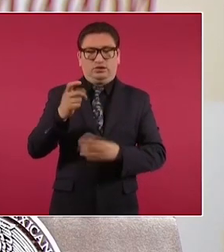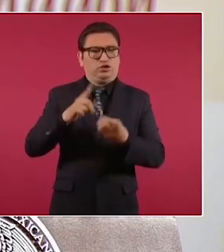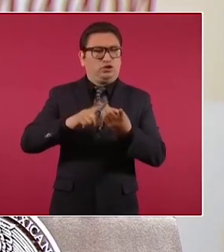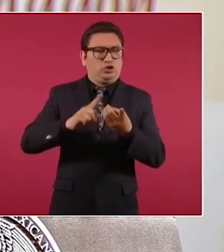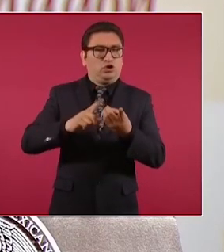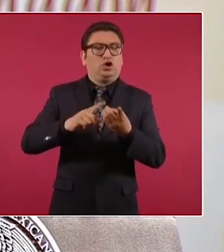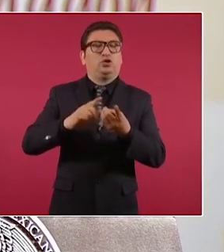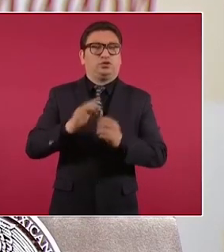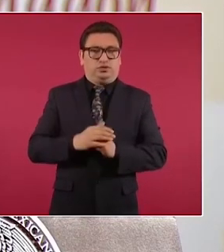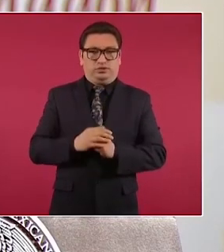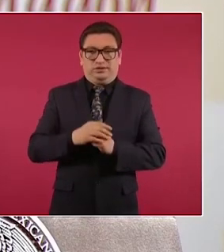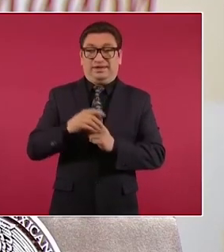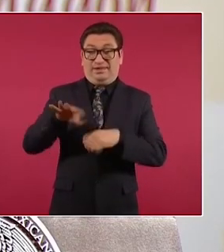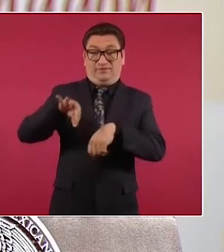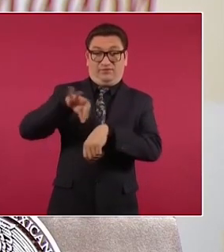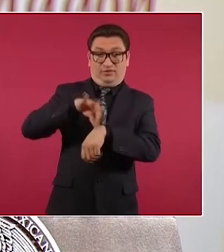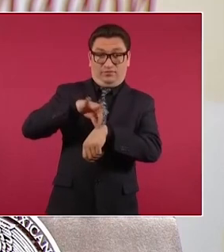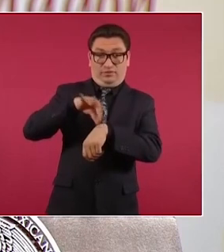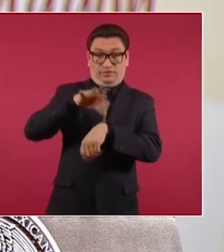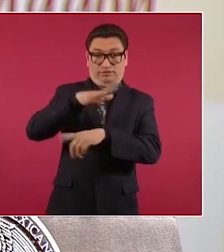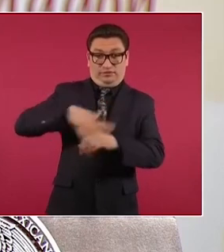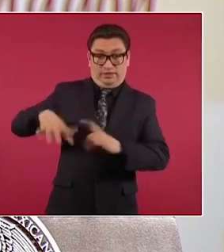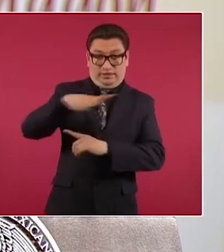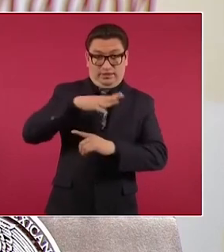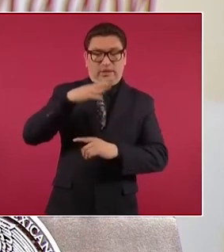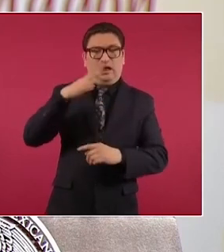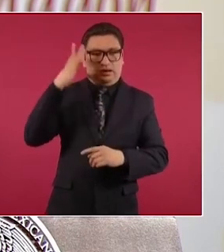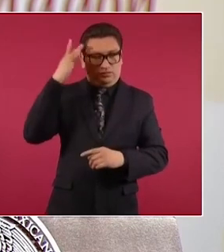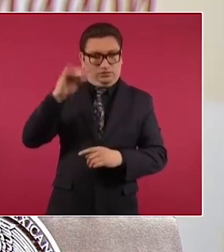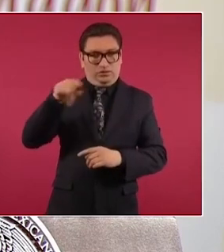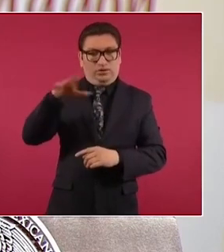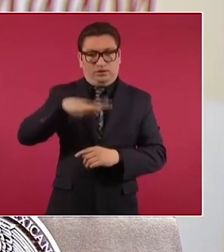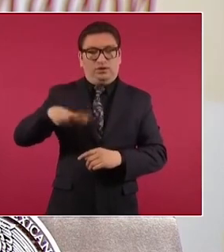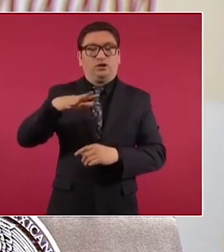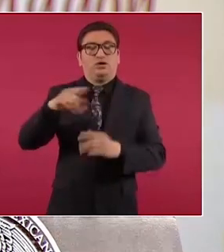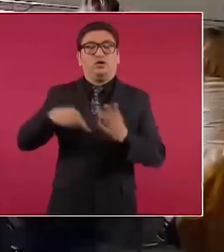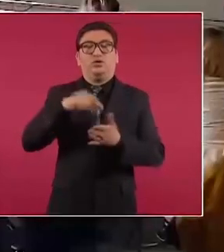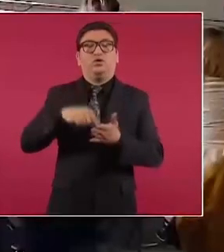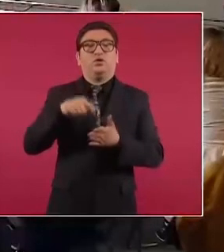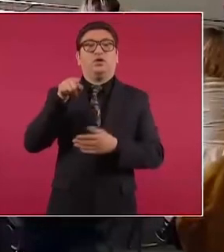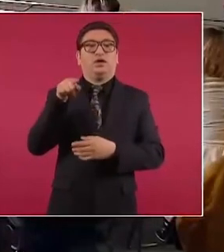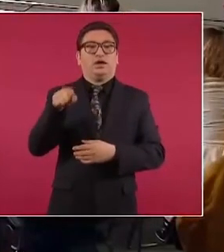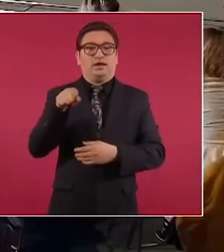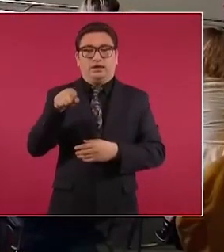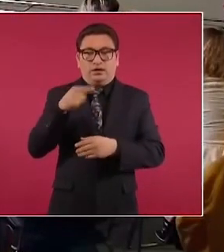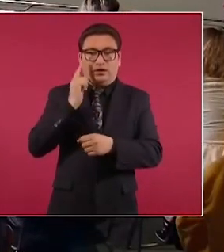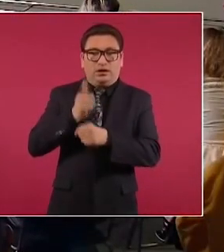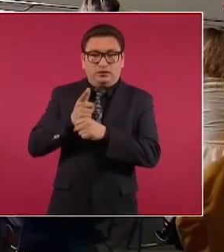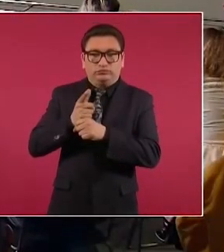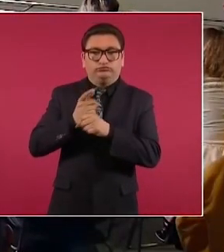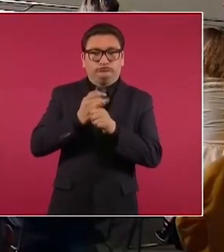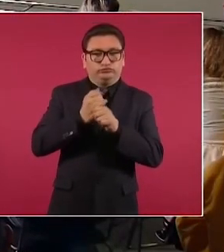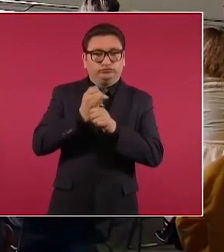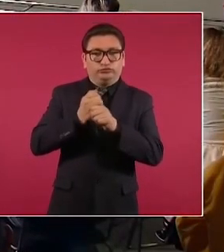de una farmacia en Cuernavaca haya diferentes indicios